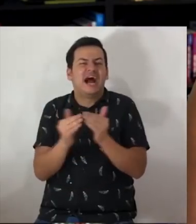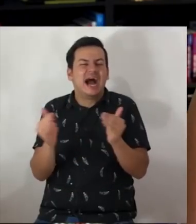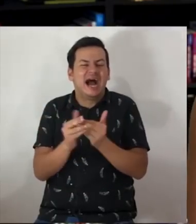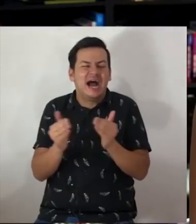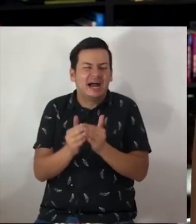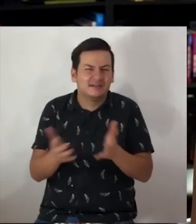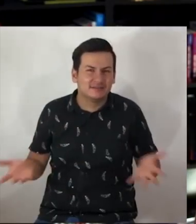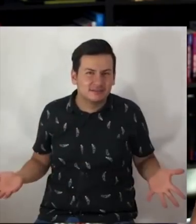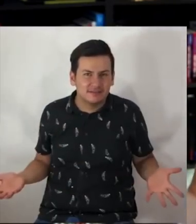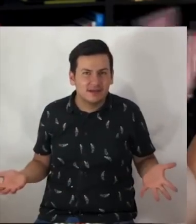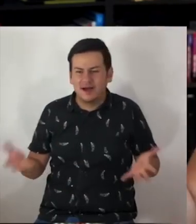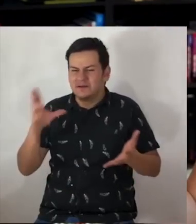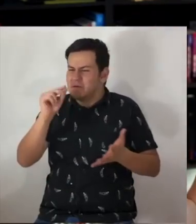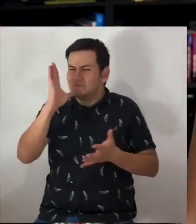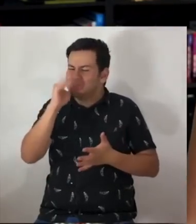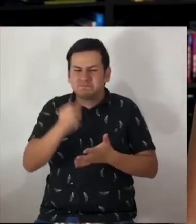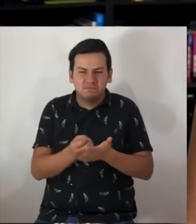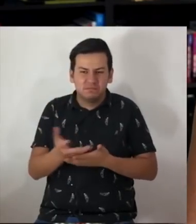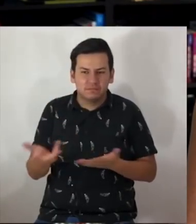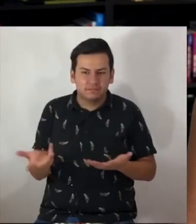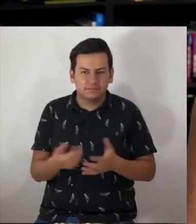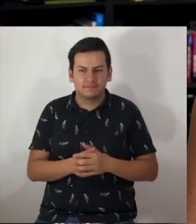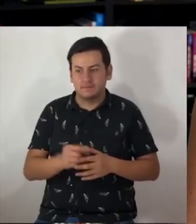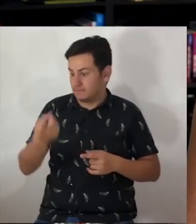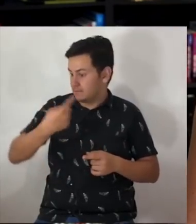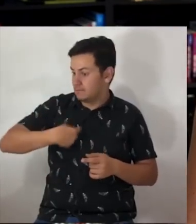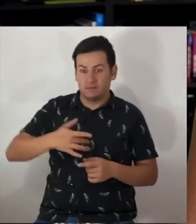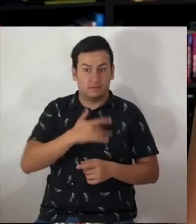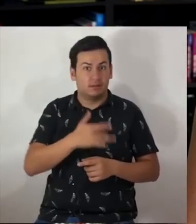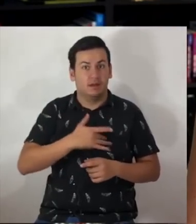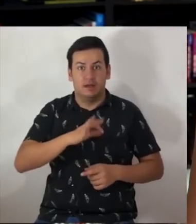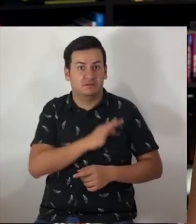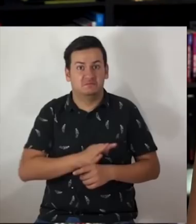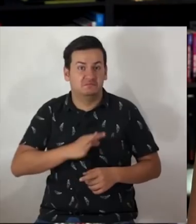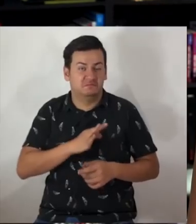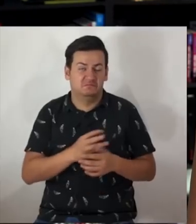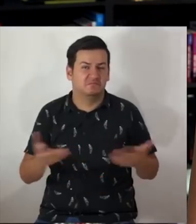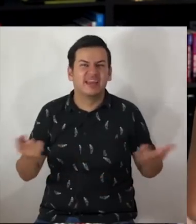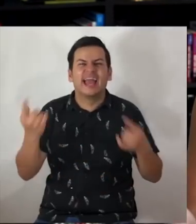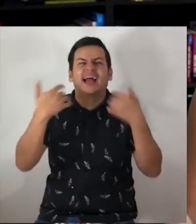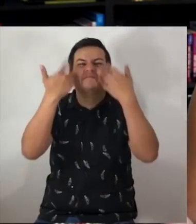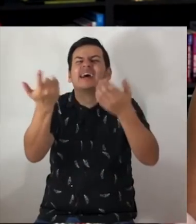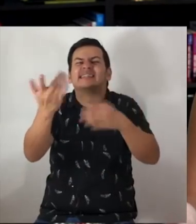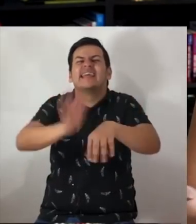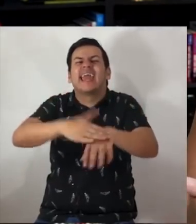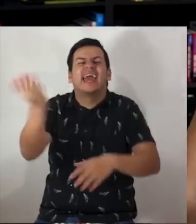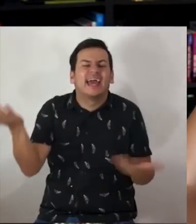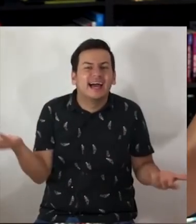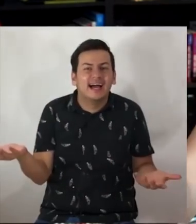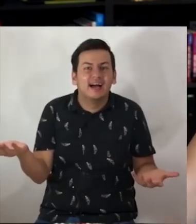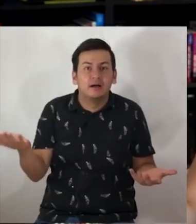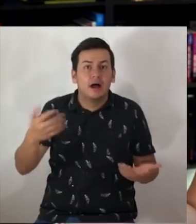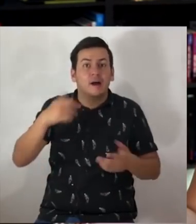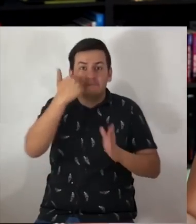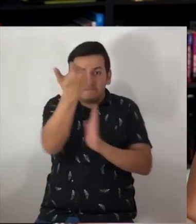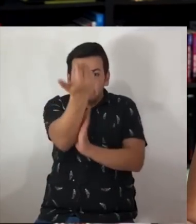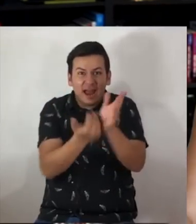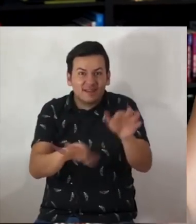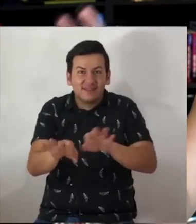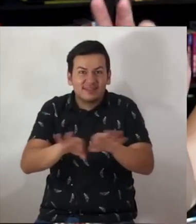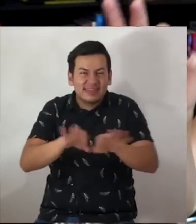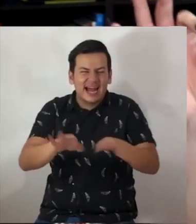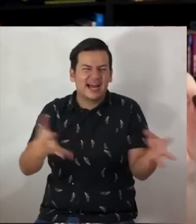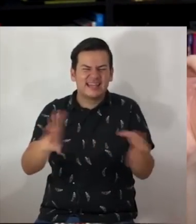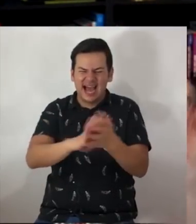ningún lugar, entonces hacer nada de eso, pero nadie está feliz. Qué más quieren? Que les manden menos chamba para hacer